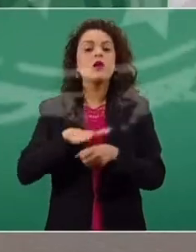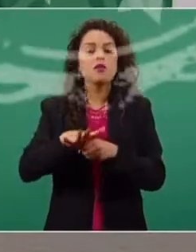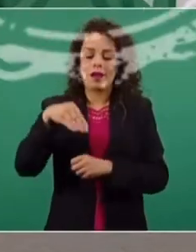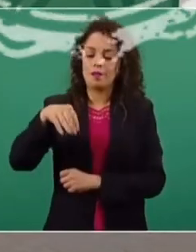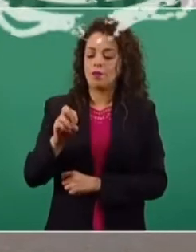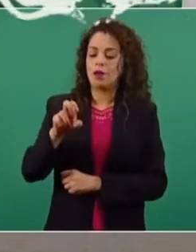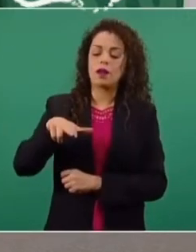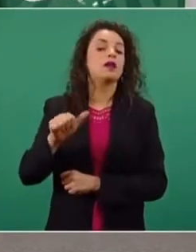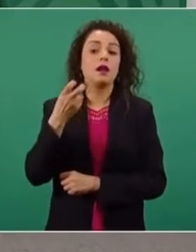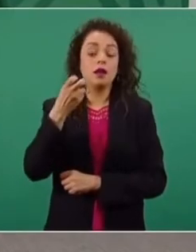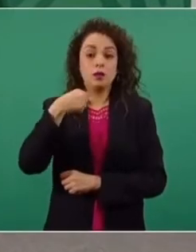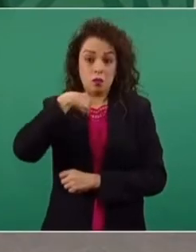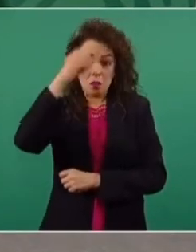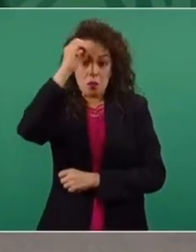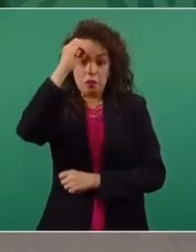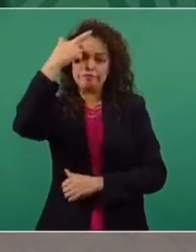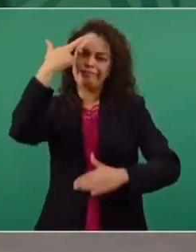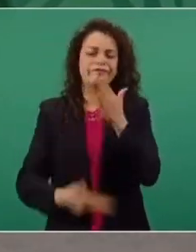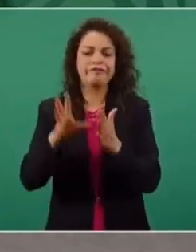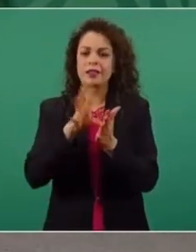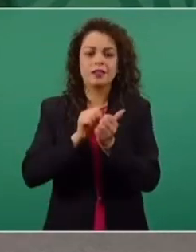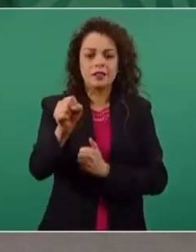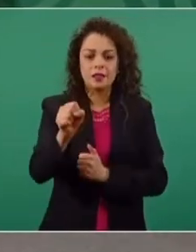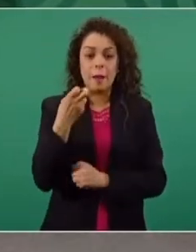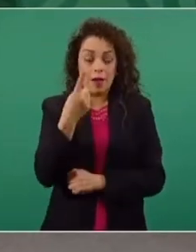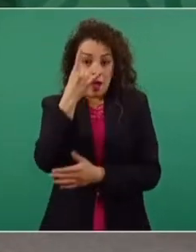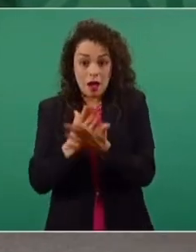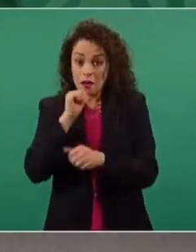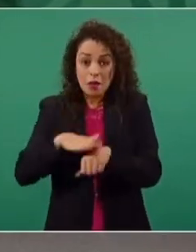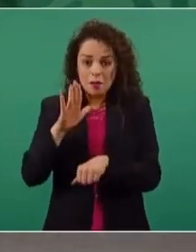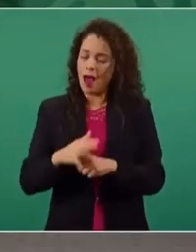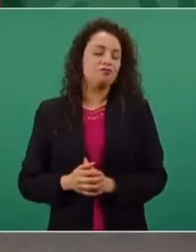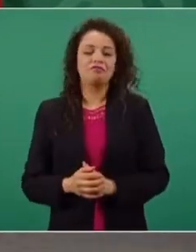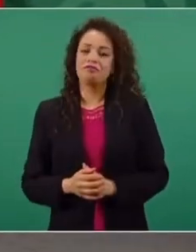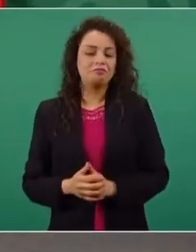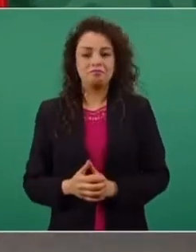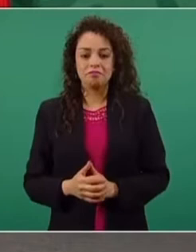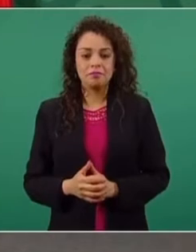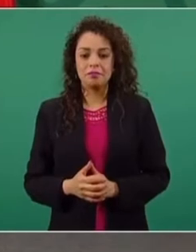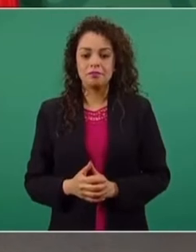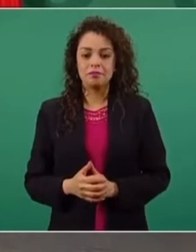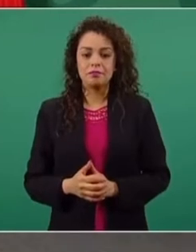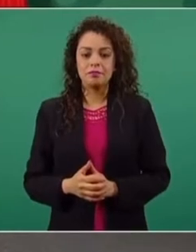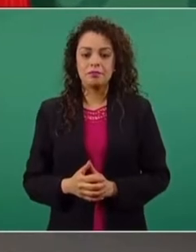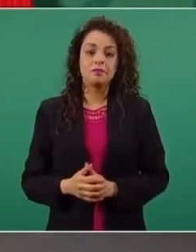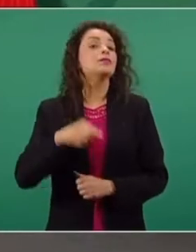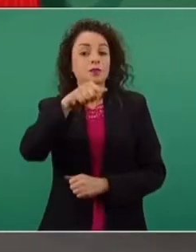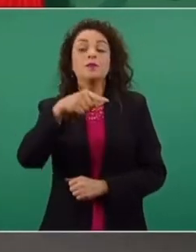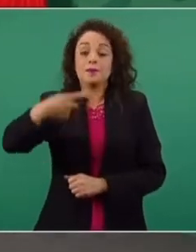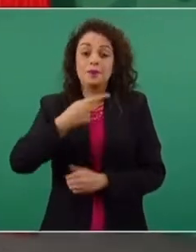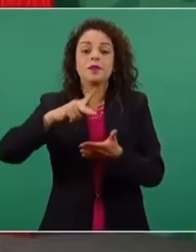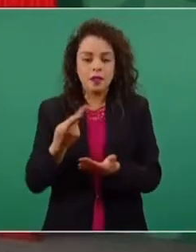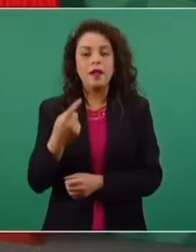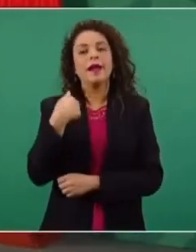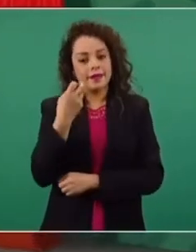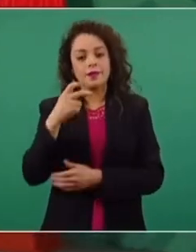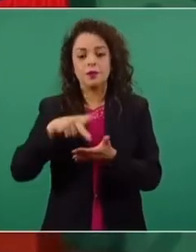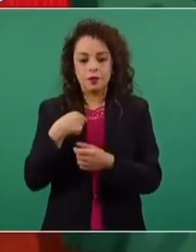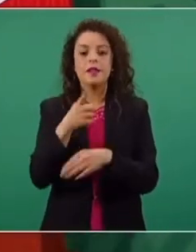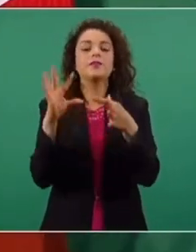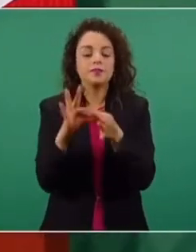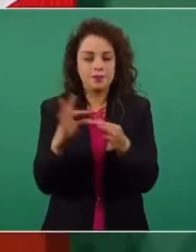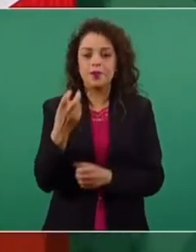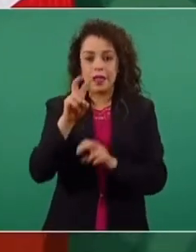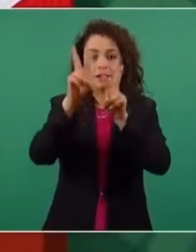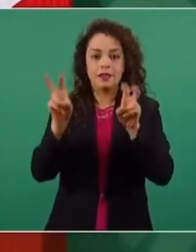Creo que es violatorio la procesión, pero no es eso solamente. Nada más porque me insistes, voy a volver a tratarlo.